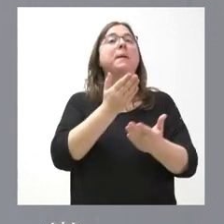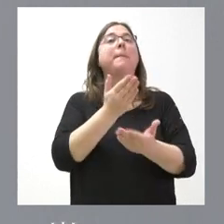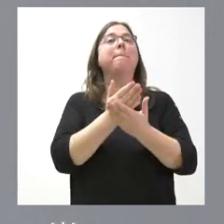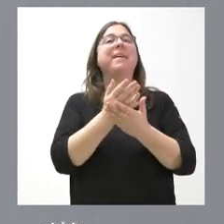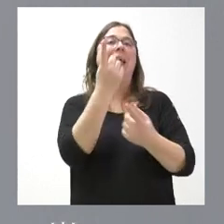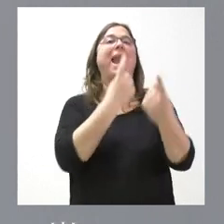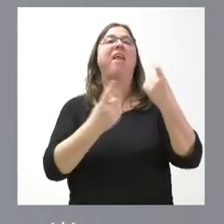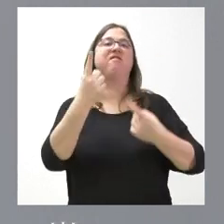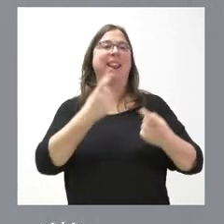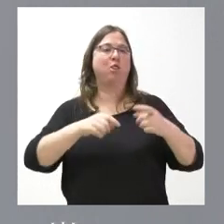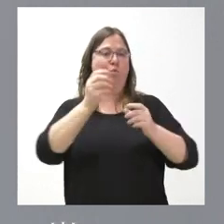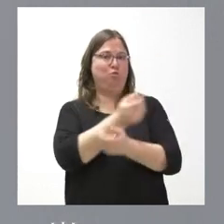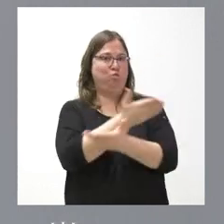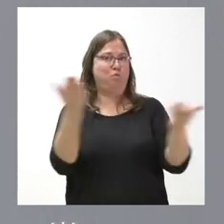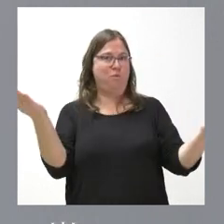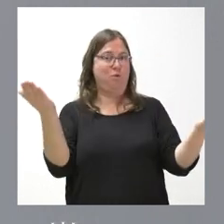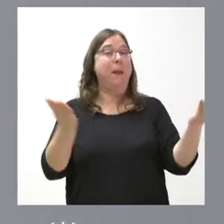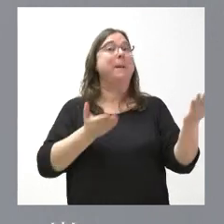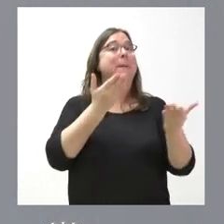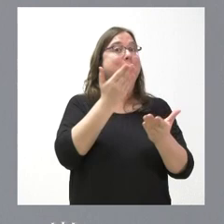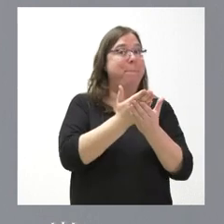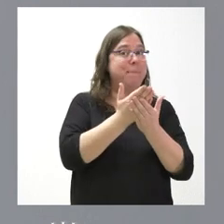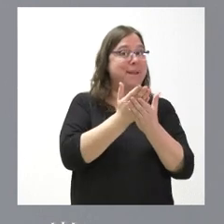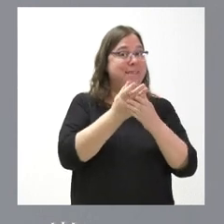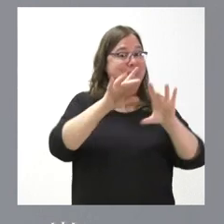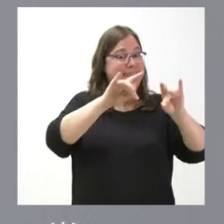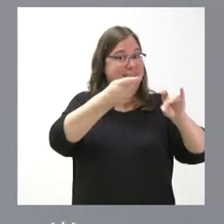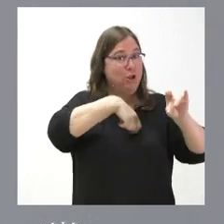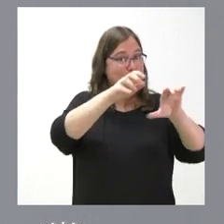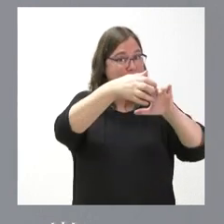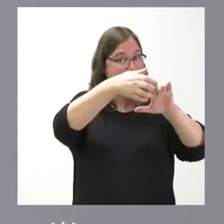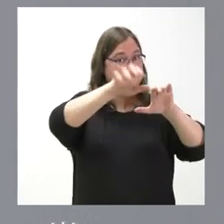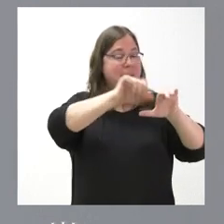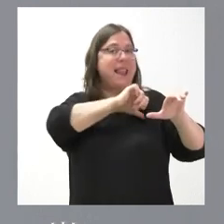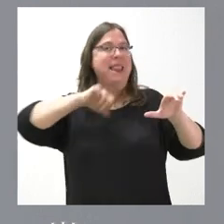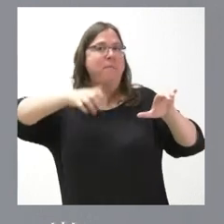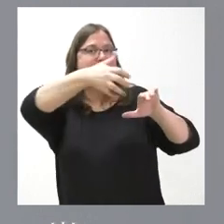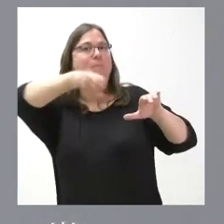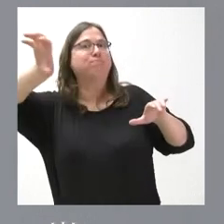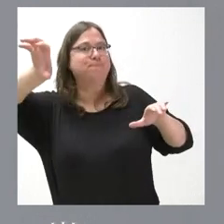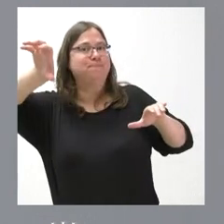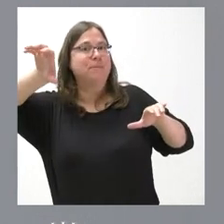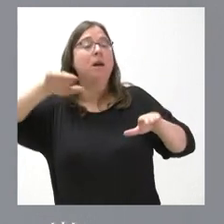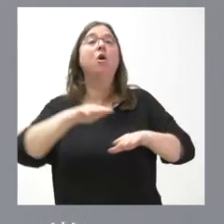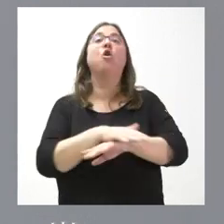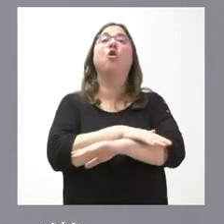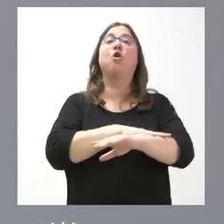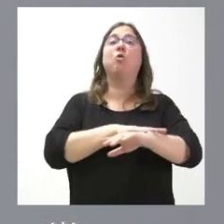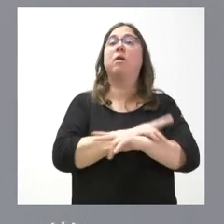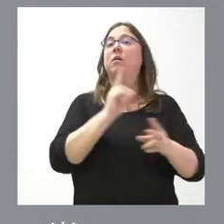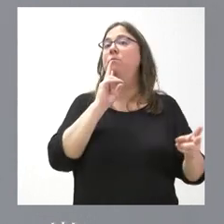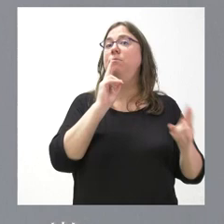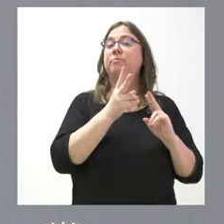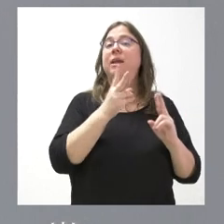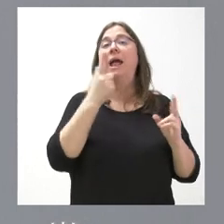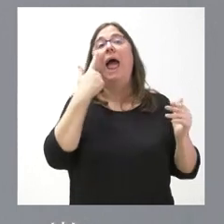independencia de una parte del territorio de España y el gobierno de España ha respondido que